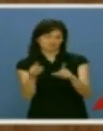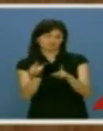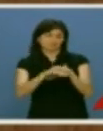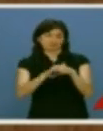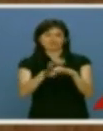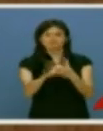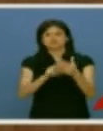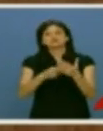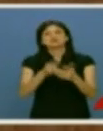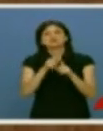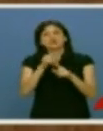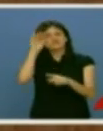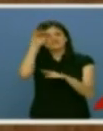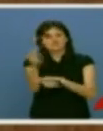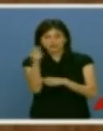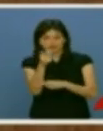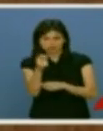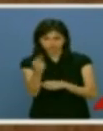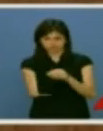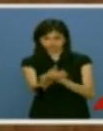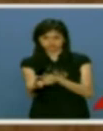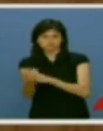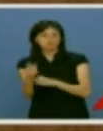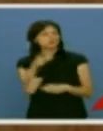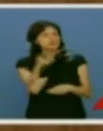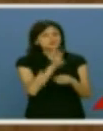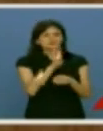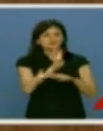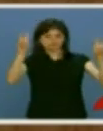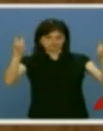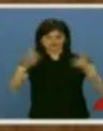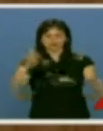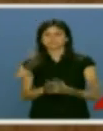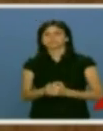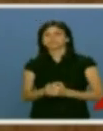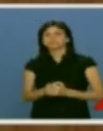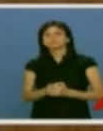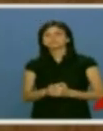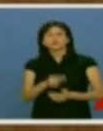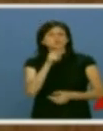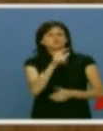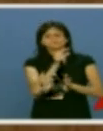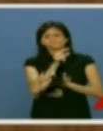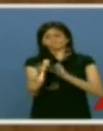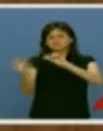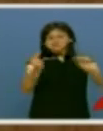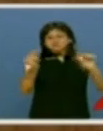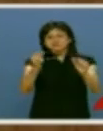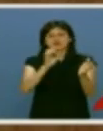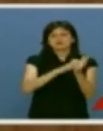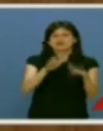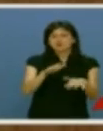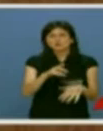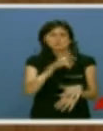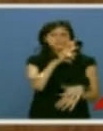Y le pediremos que tenga cuidado con los recortes en esta materia, cuando los medios ya son limitados. Pueden ustedes seguir discutiendo si Castilla y León es más verde